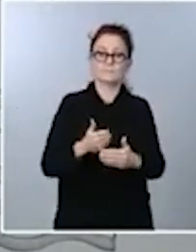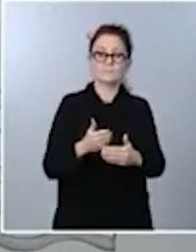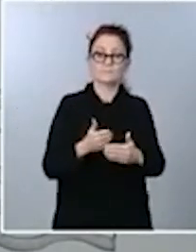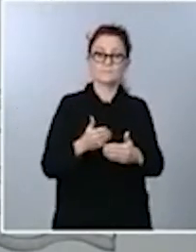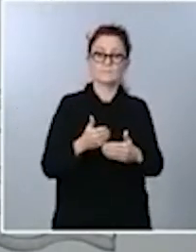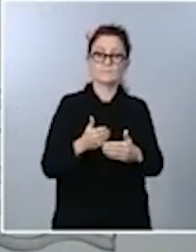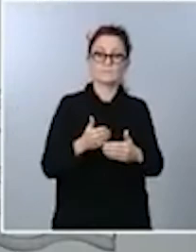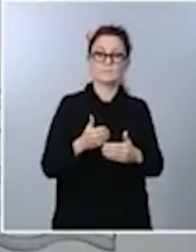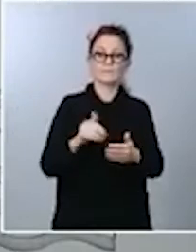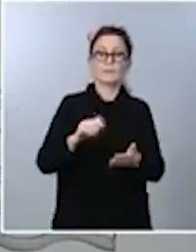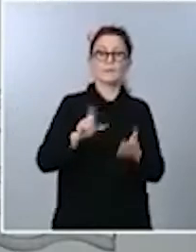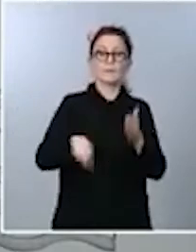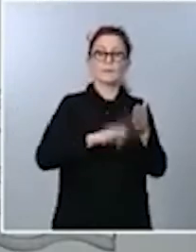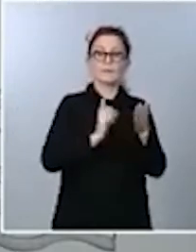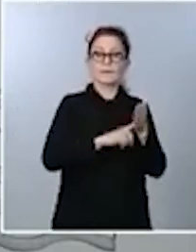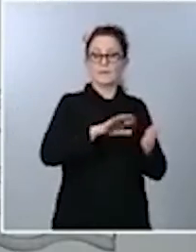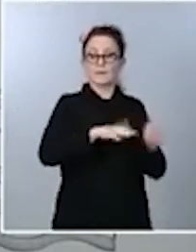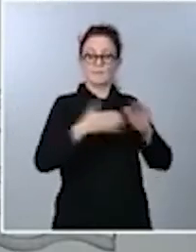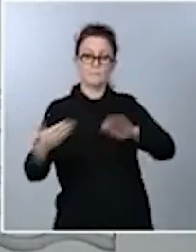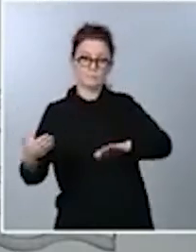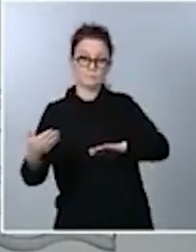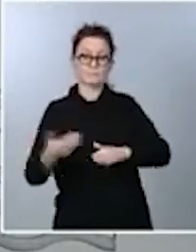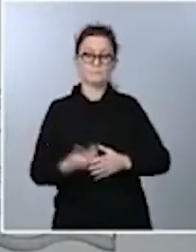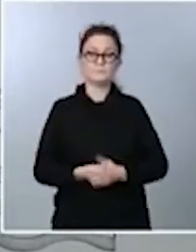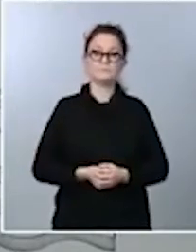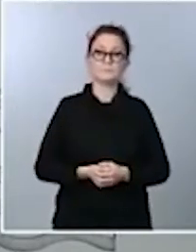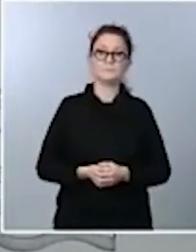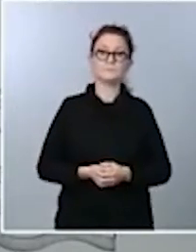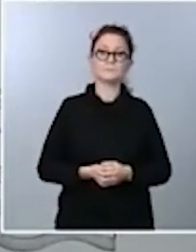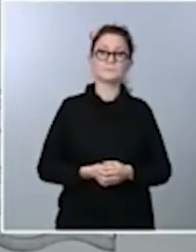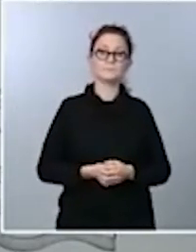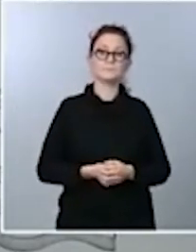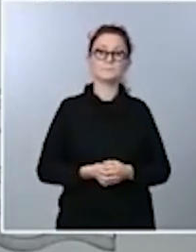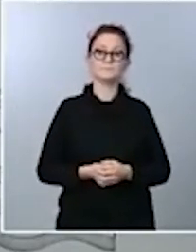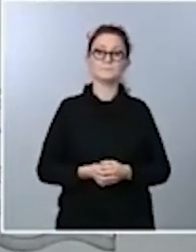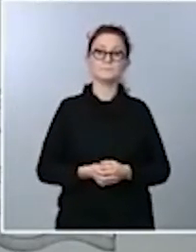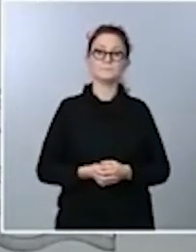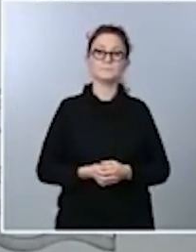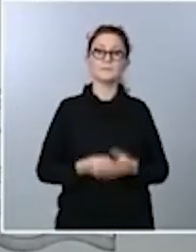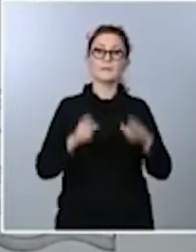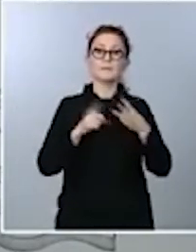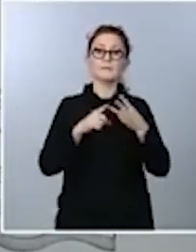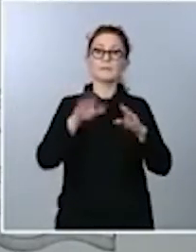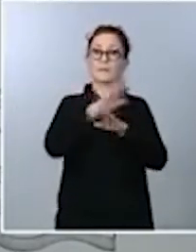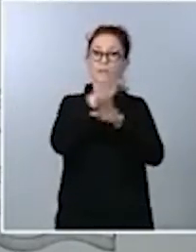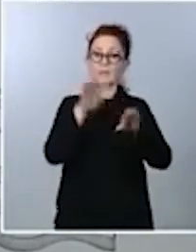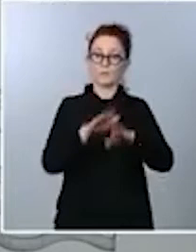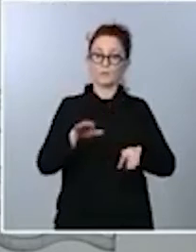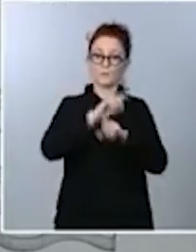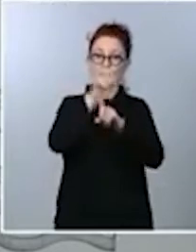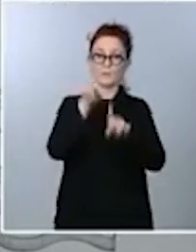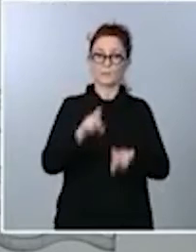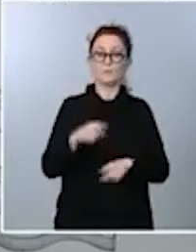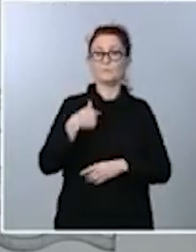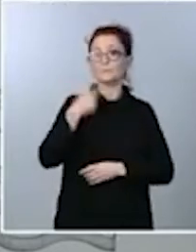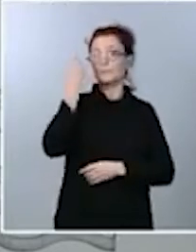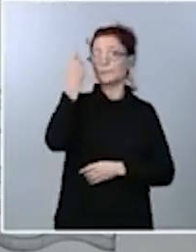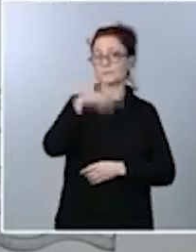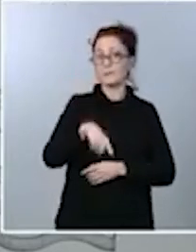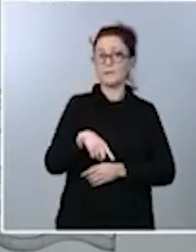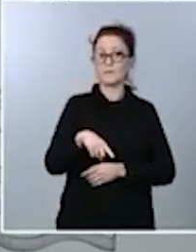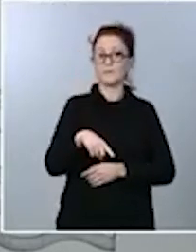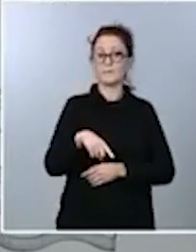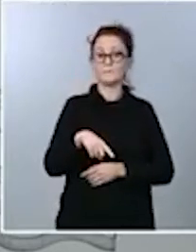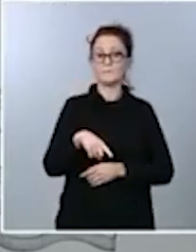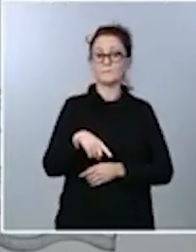aplicación de la propia ley de viviendas. Y respecto a la tercera y última cuestión, bueno, saben ustedes que mientras que estamos en el